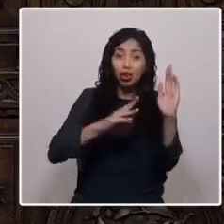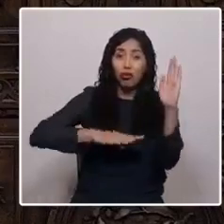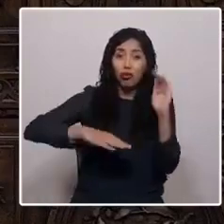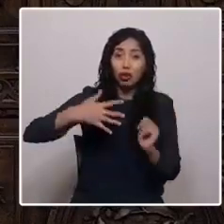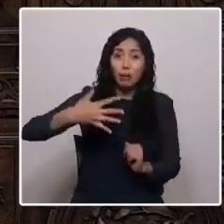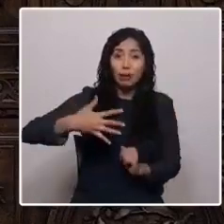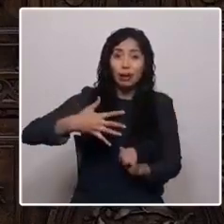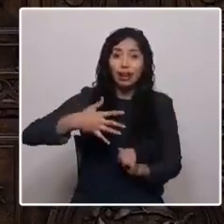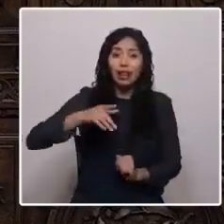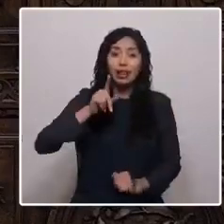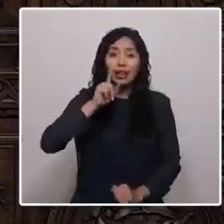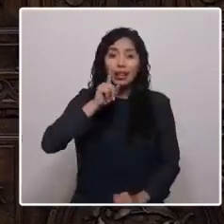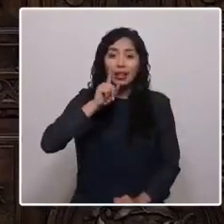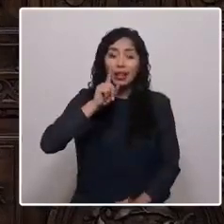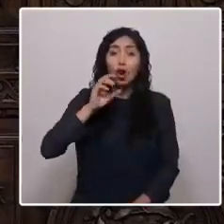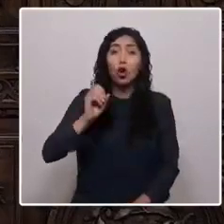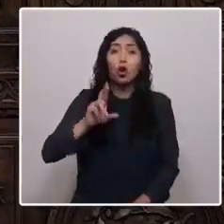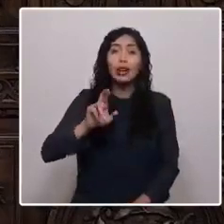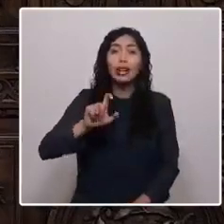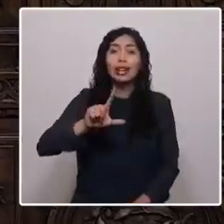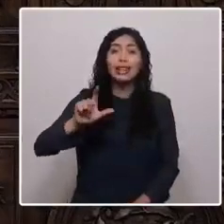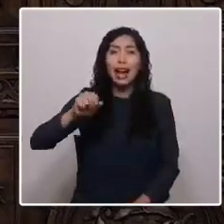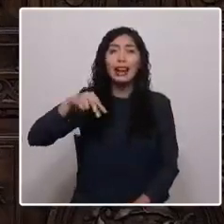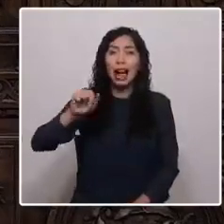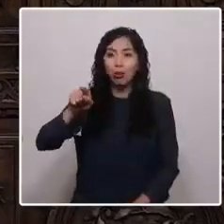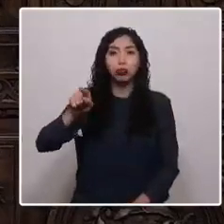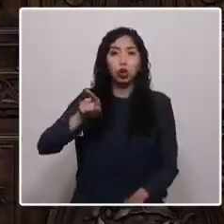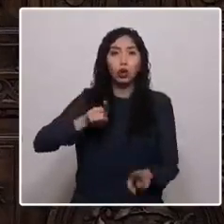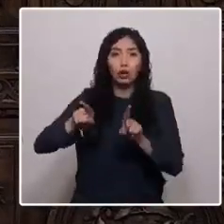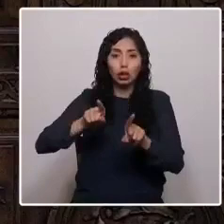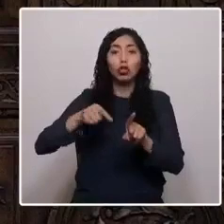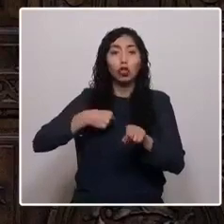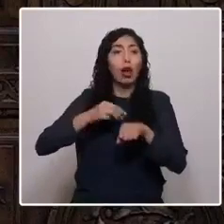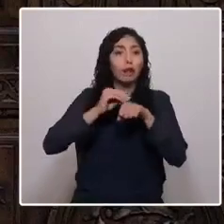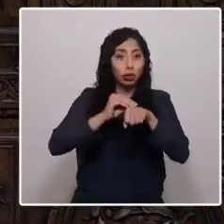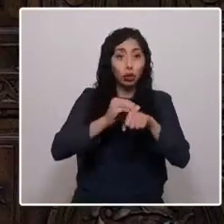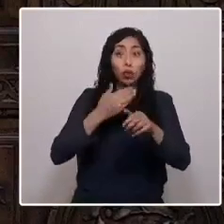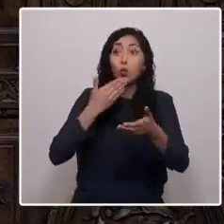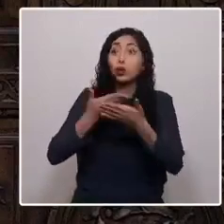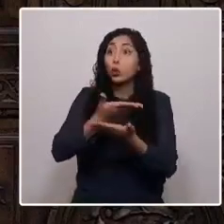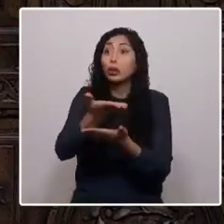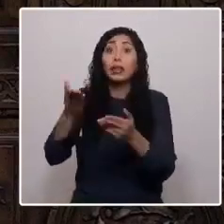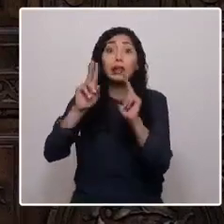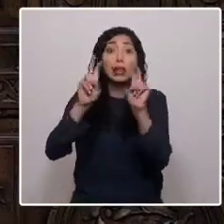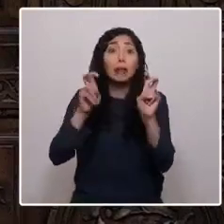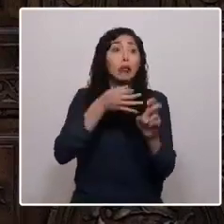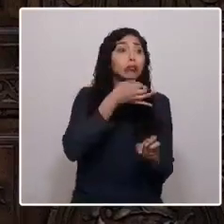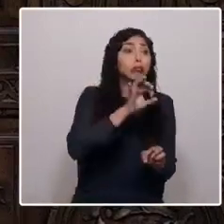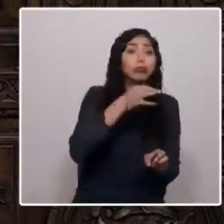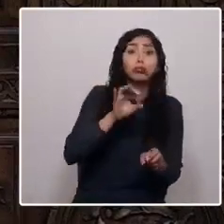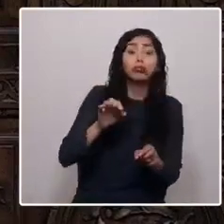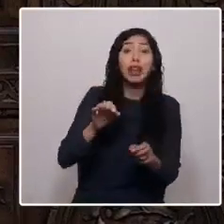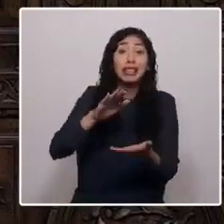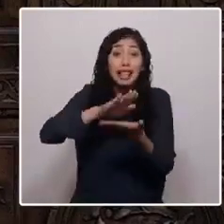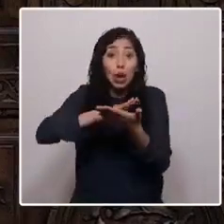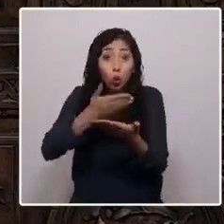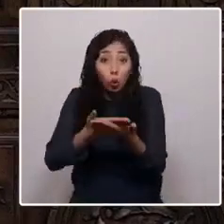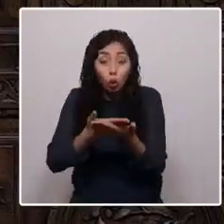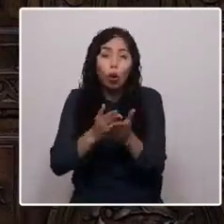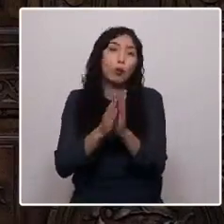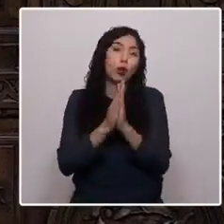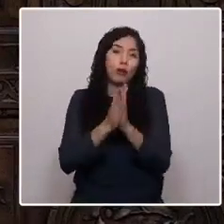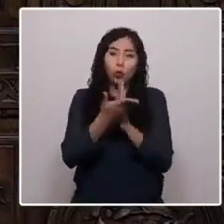a Matías Orillana, uno de los coordinadores. Querido amigo, cuando estén hablando de salud, por favor focalicen la atención